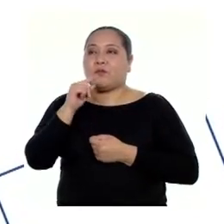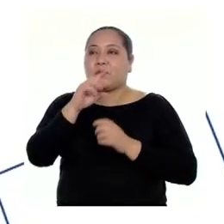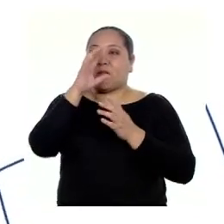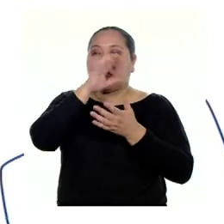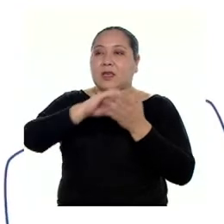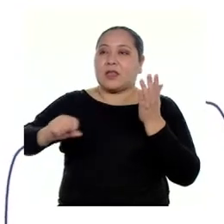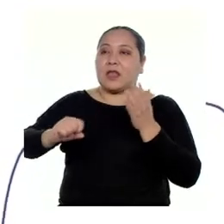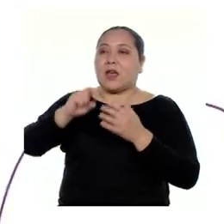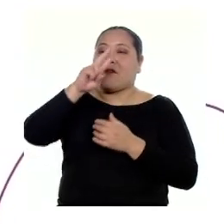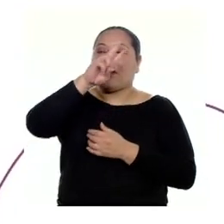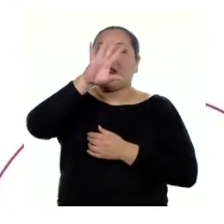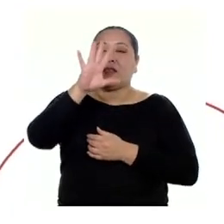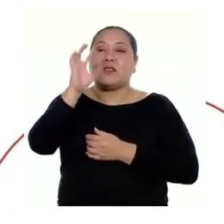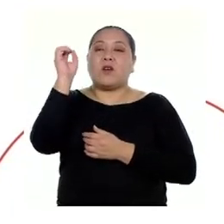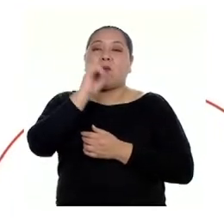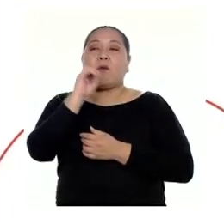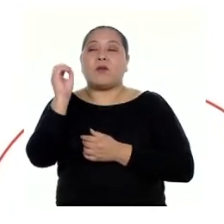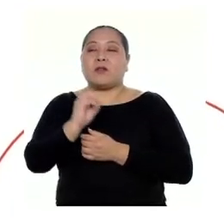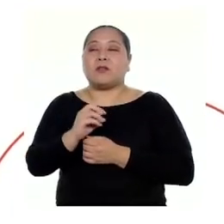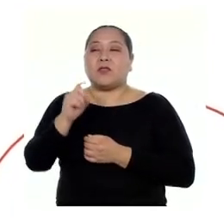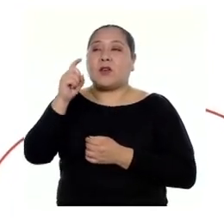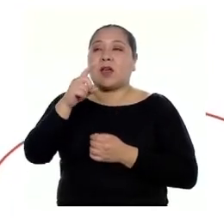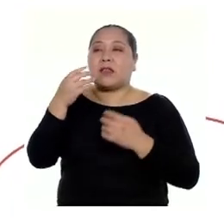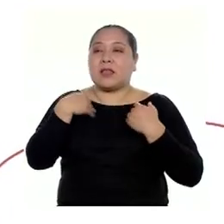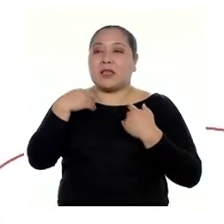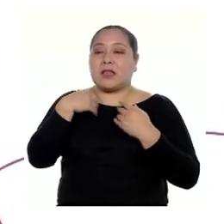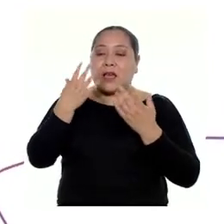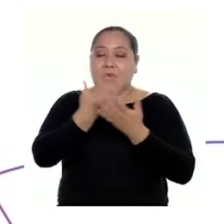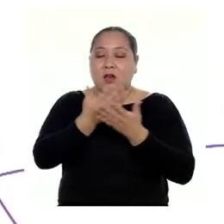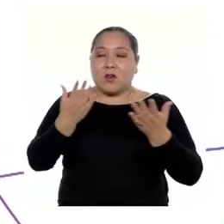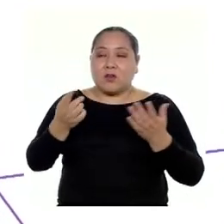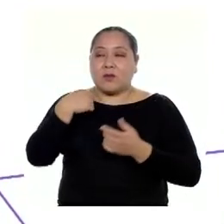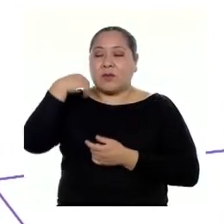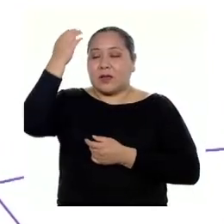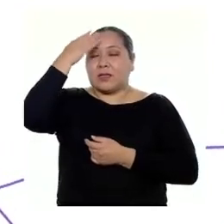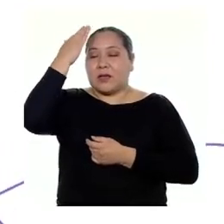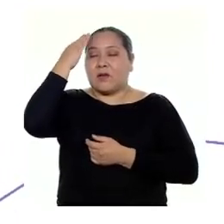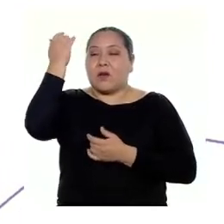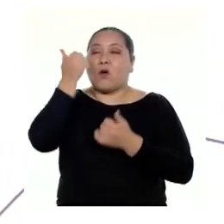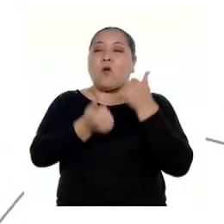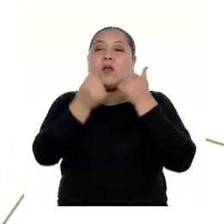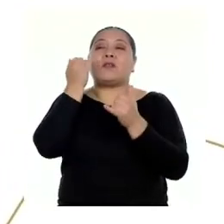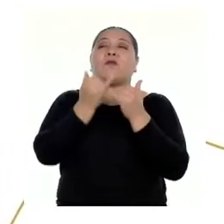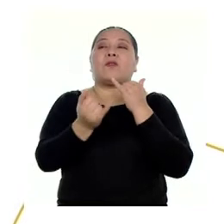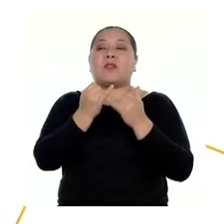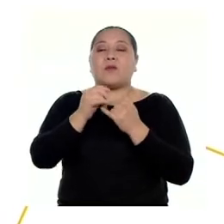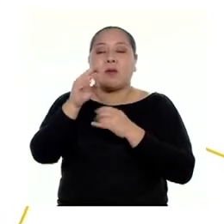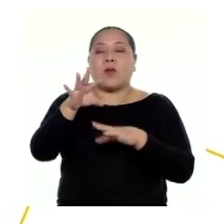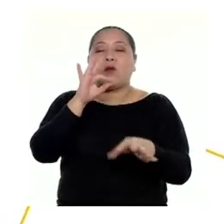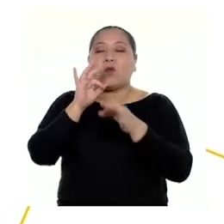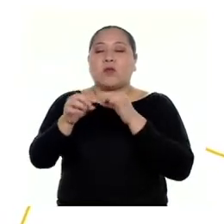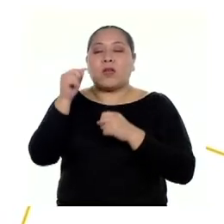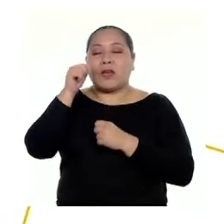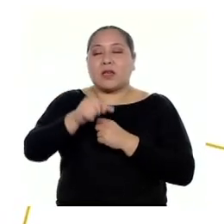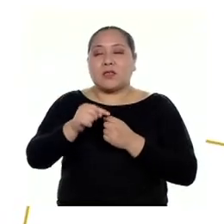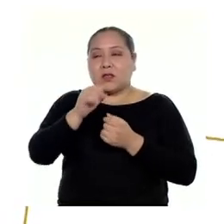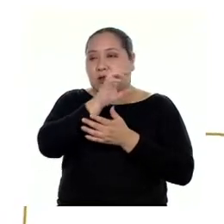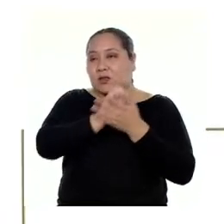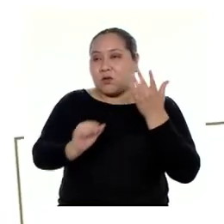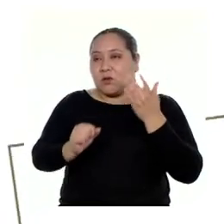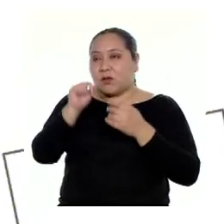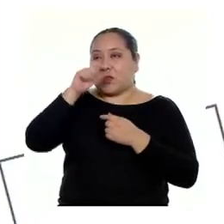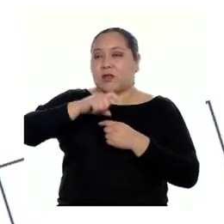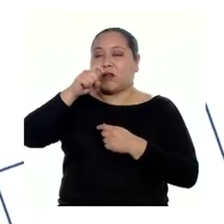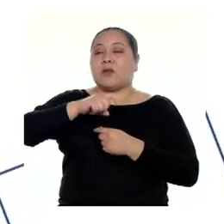descuento del 25% que tiene el producto para saber el precio final. Para encontrar este descuento, debemos